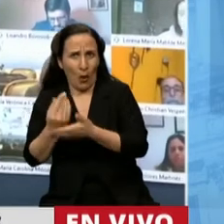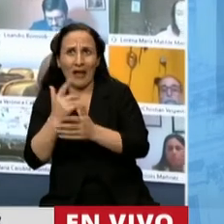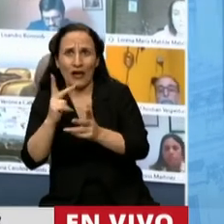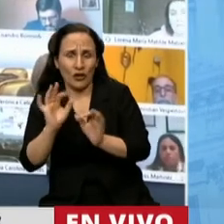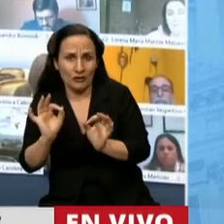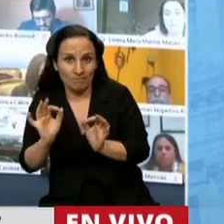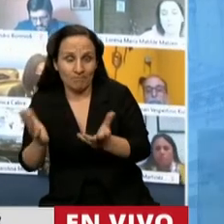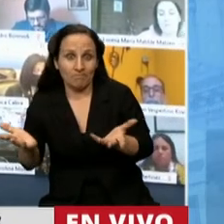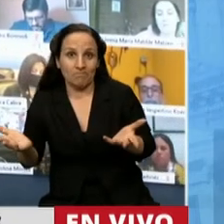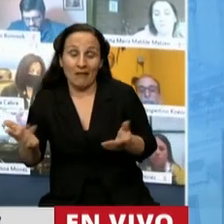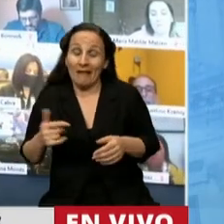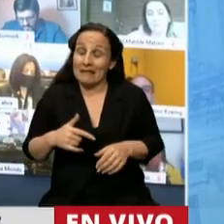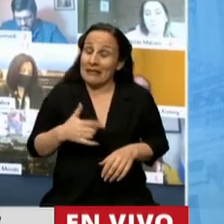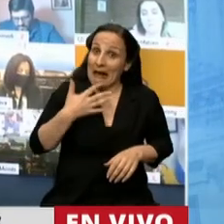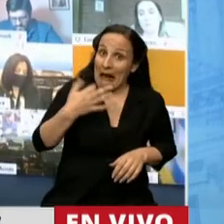a mí, Presidente, realmente,